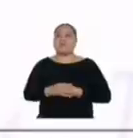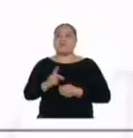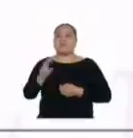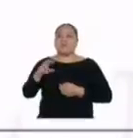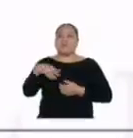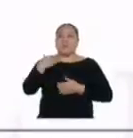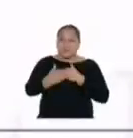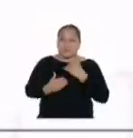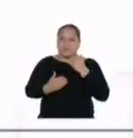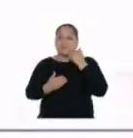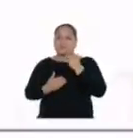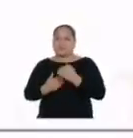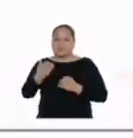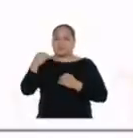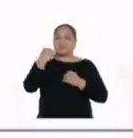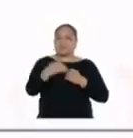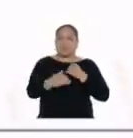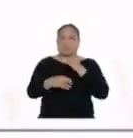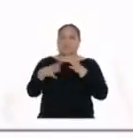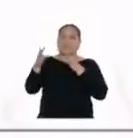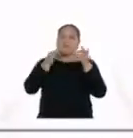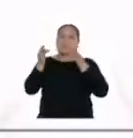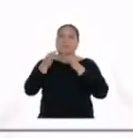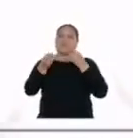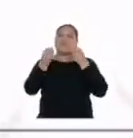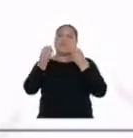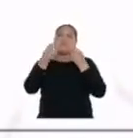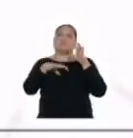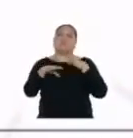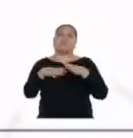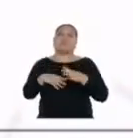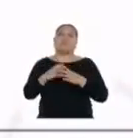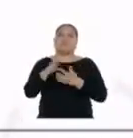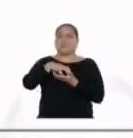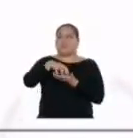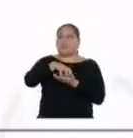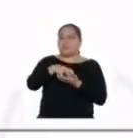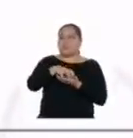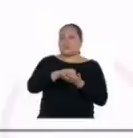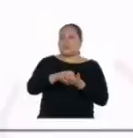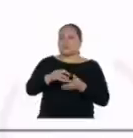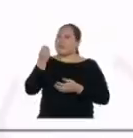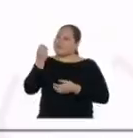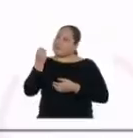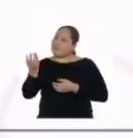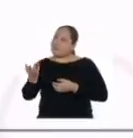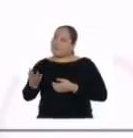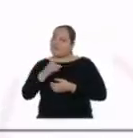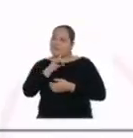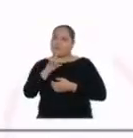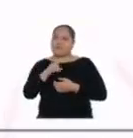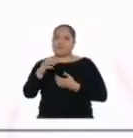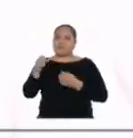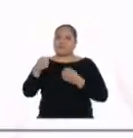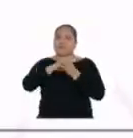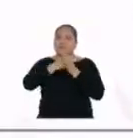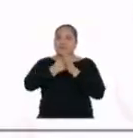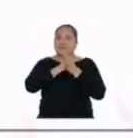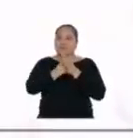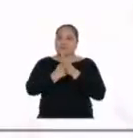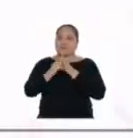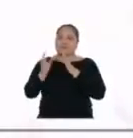Paso a paso nos explican cómo se hace una rica gelatina o cómo emplear la harina para